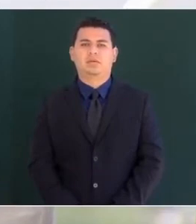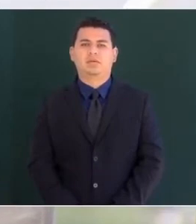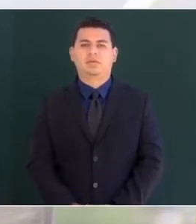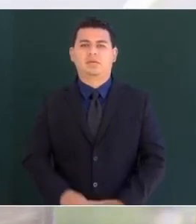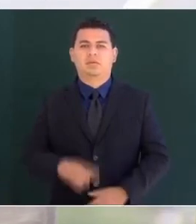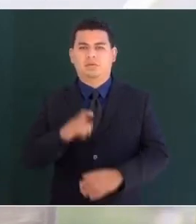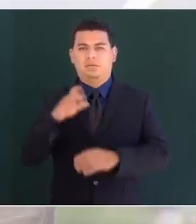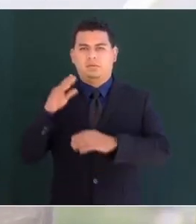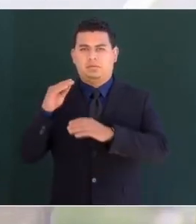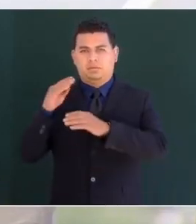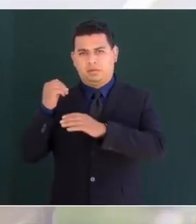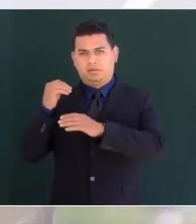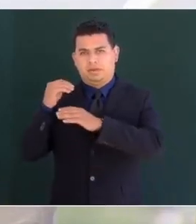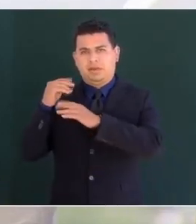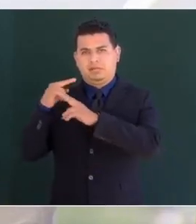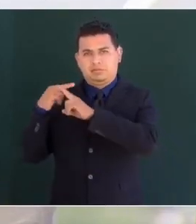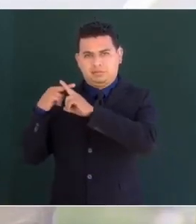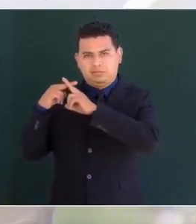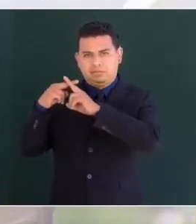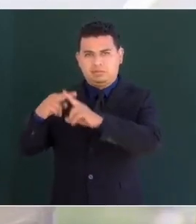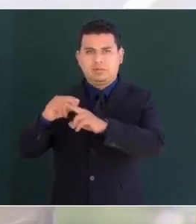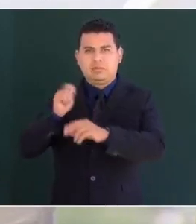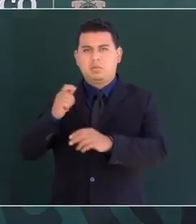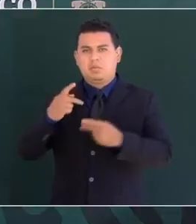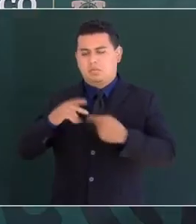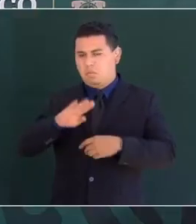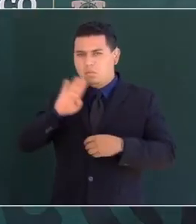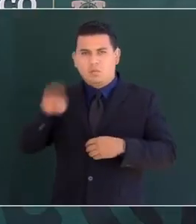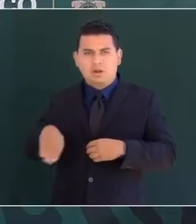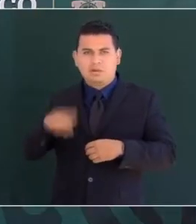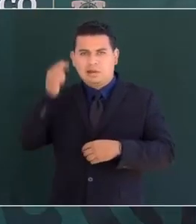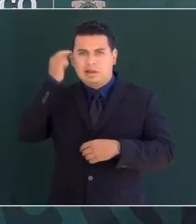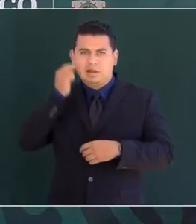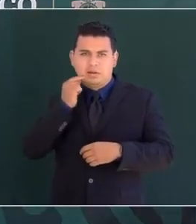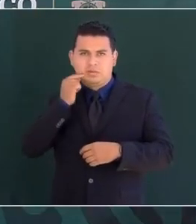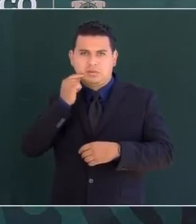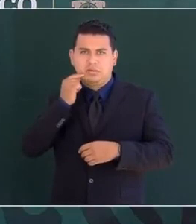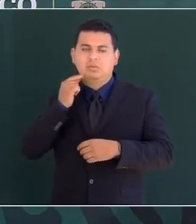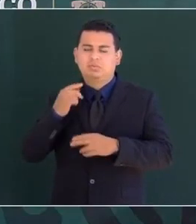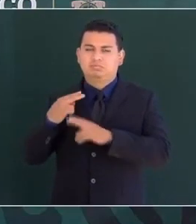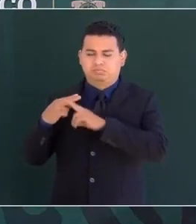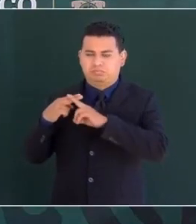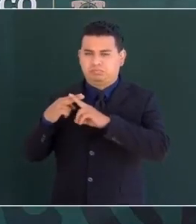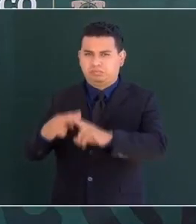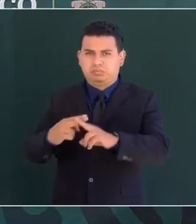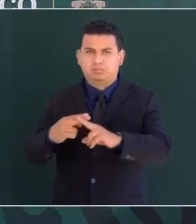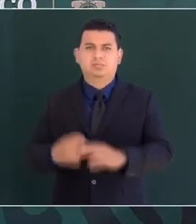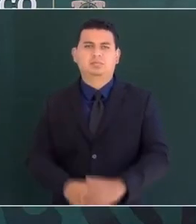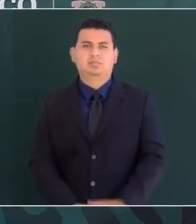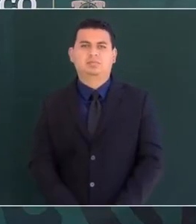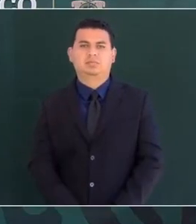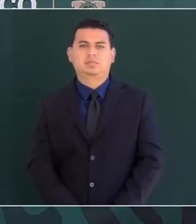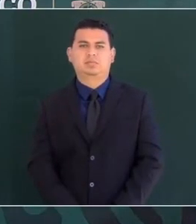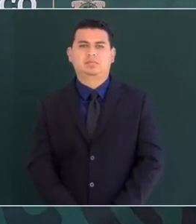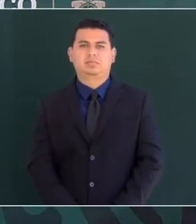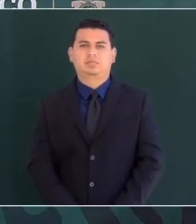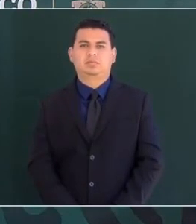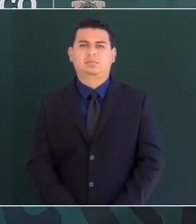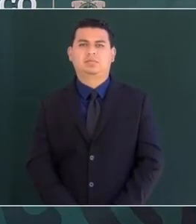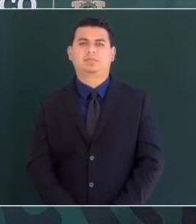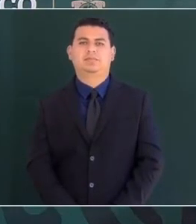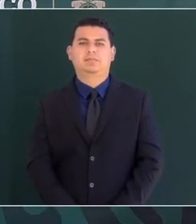de la muerte de Vicente Guerrero, entiendo que la gente de México